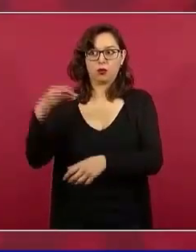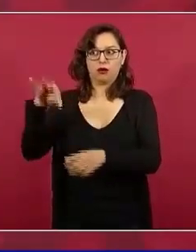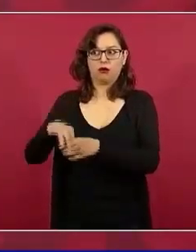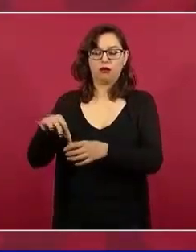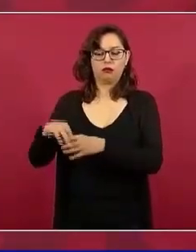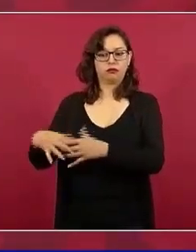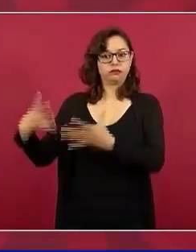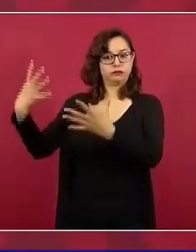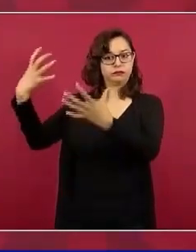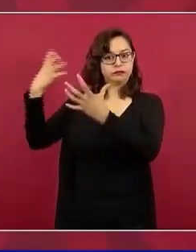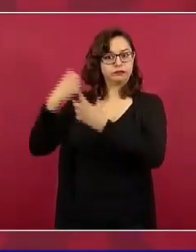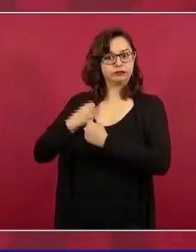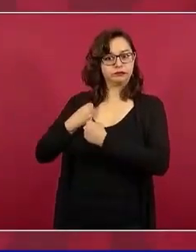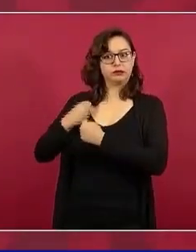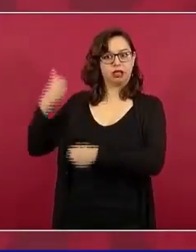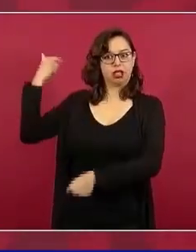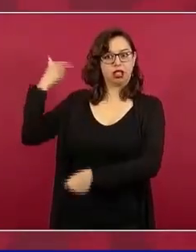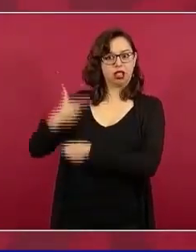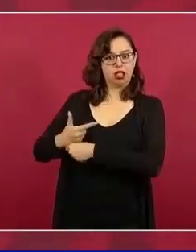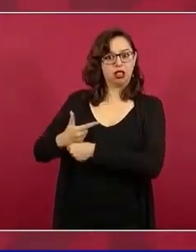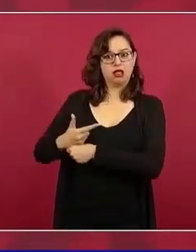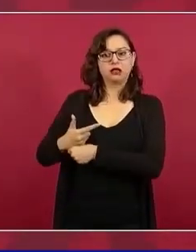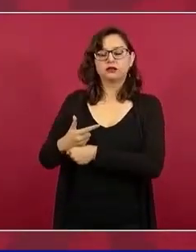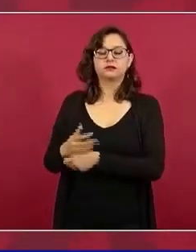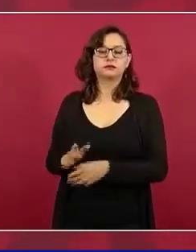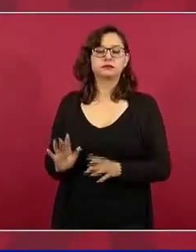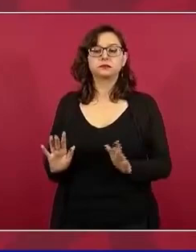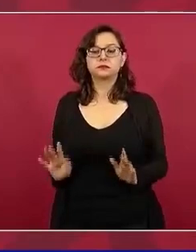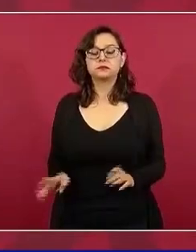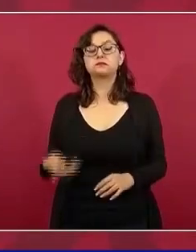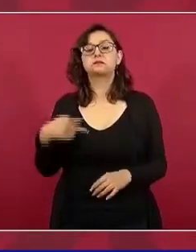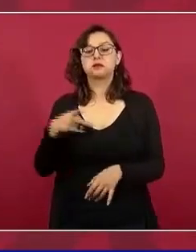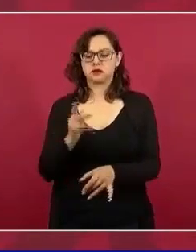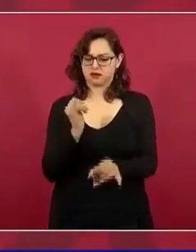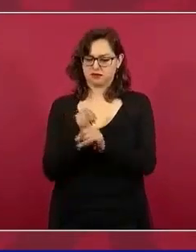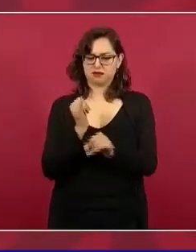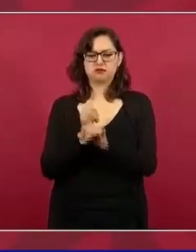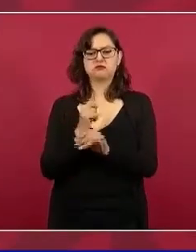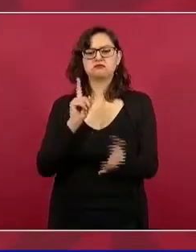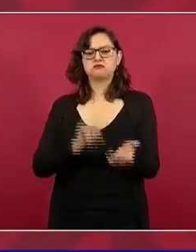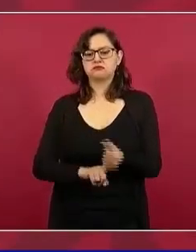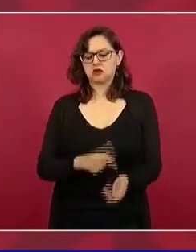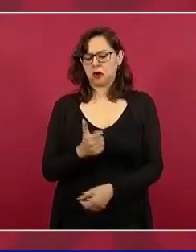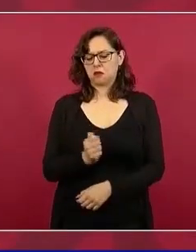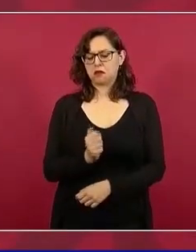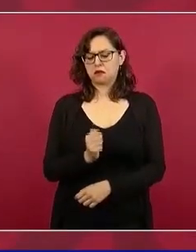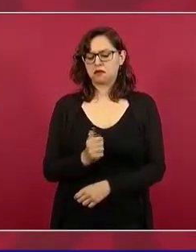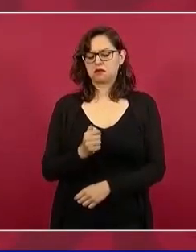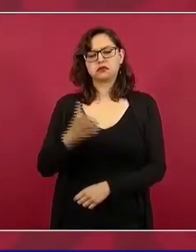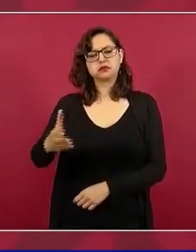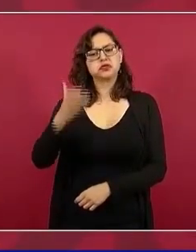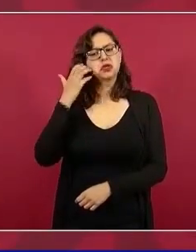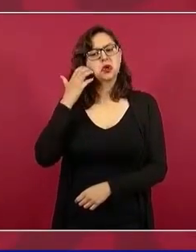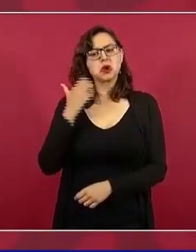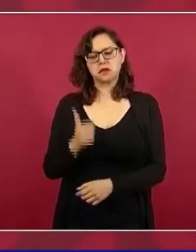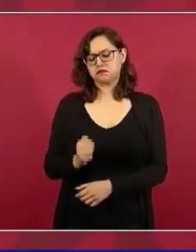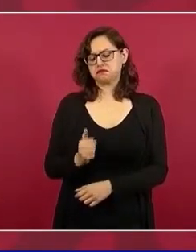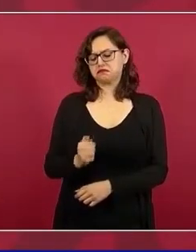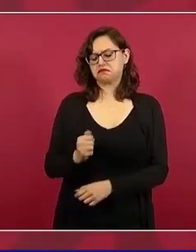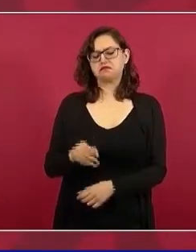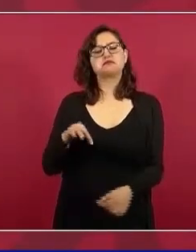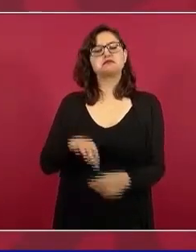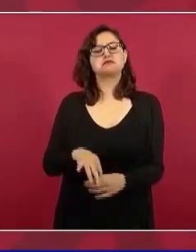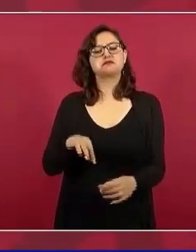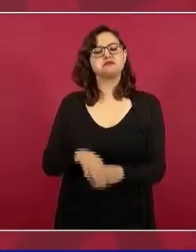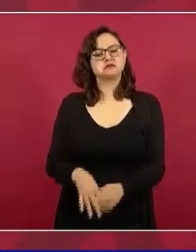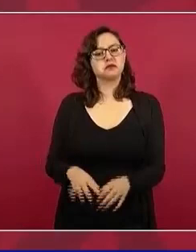lo pueden hacer, hay